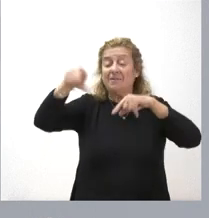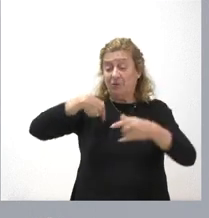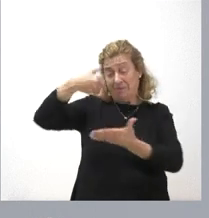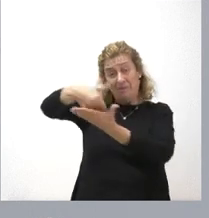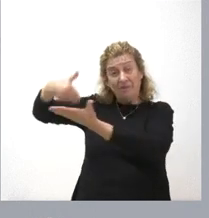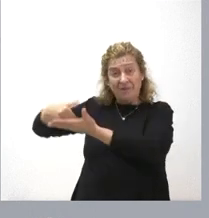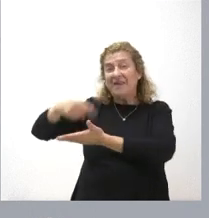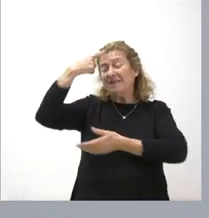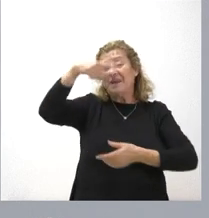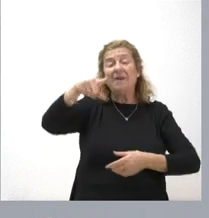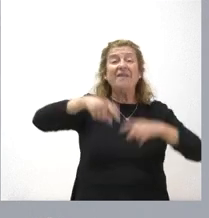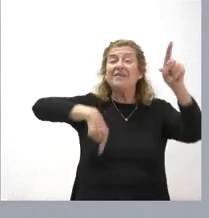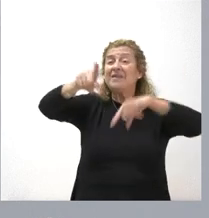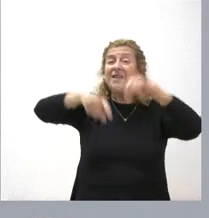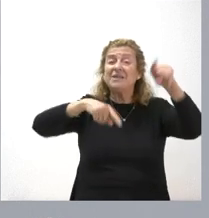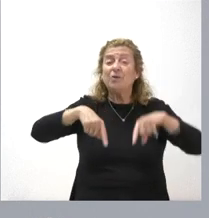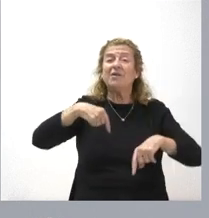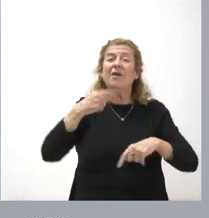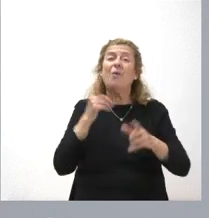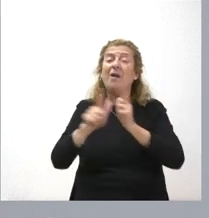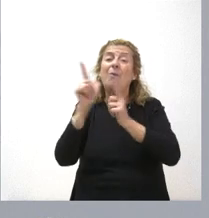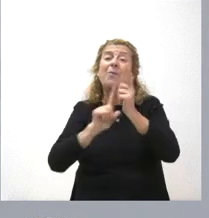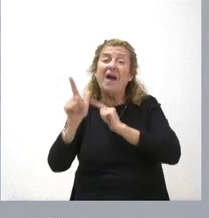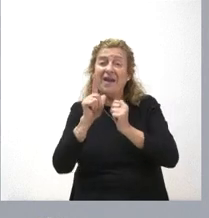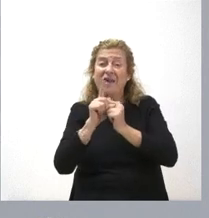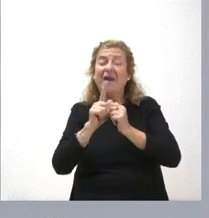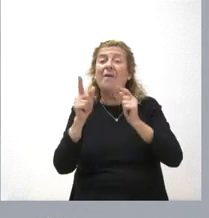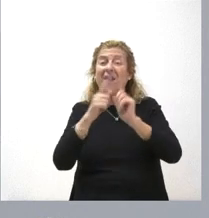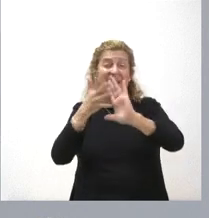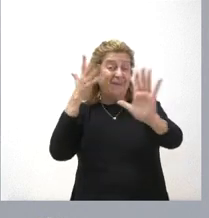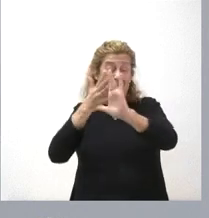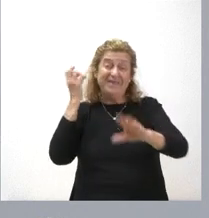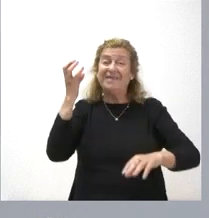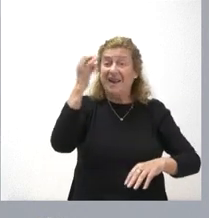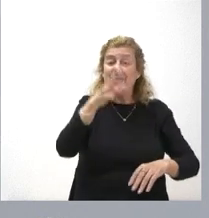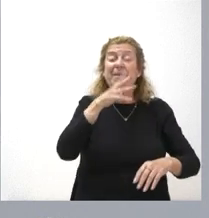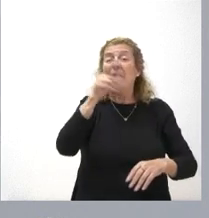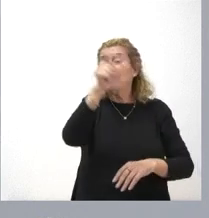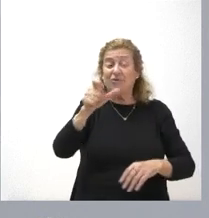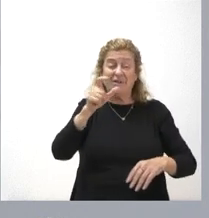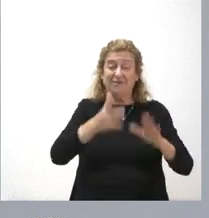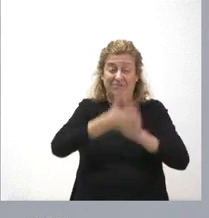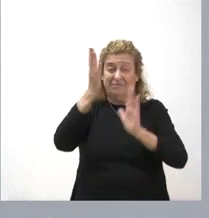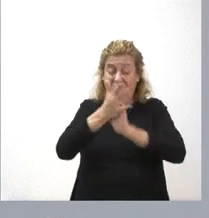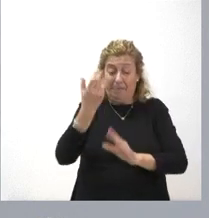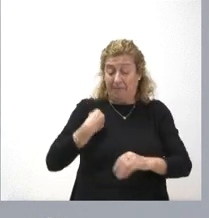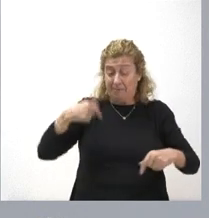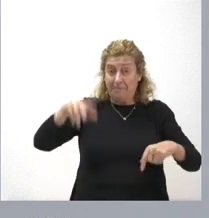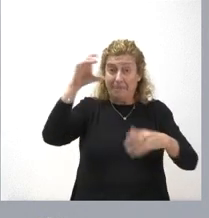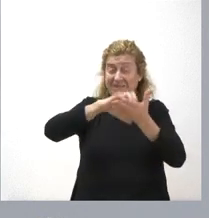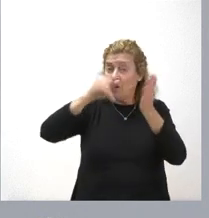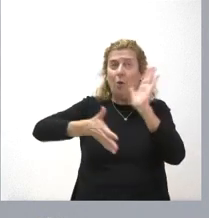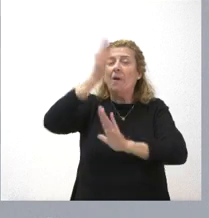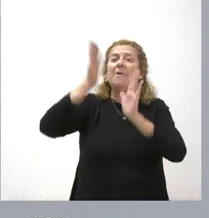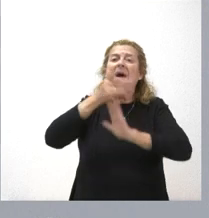que es el transporte de los viajes en alta velocidad para viajeros recurrentes empadronados en Castilla y León, que tenemos un